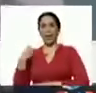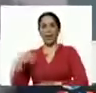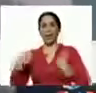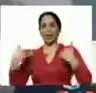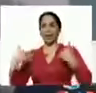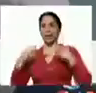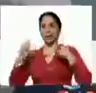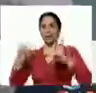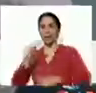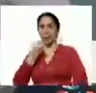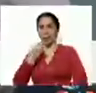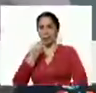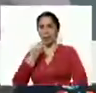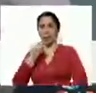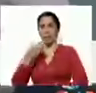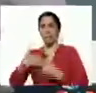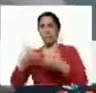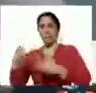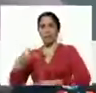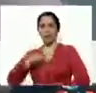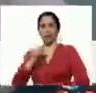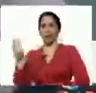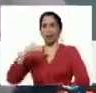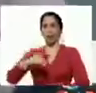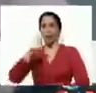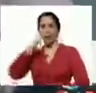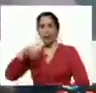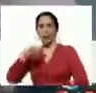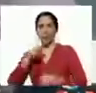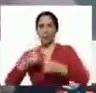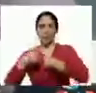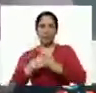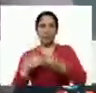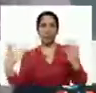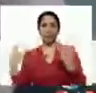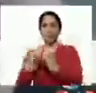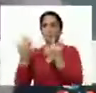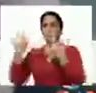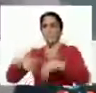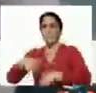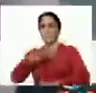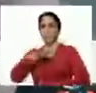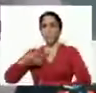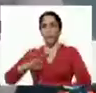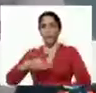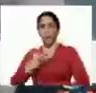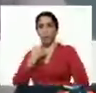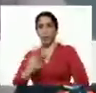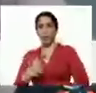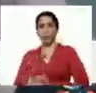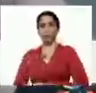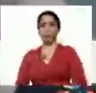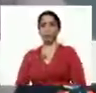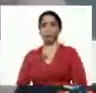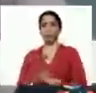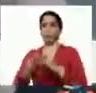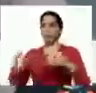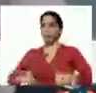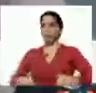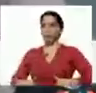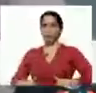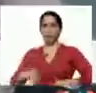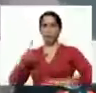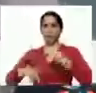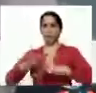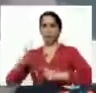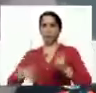alimentario y poco a poco bueno hemos ido incorporando al pueblo con el sector privado y podemos decir mi comandante en jefe que con todo este esfuerzo productivo